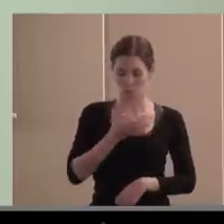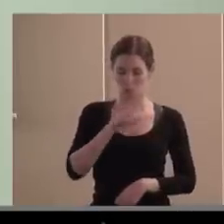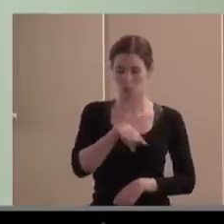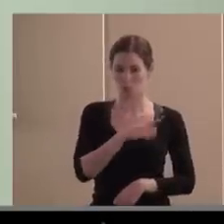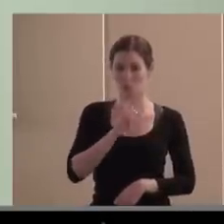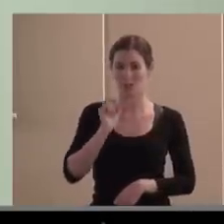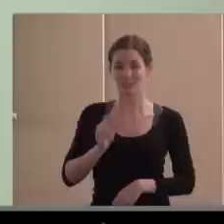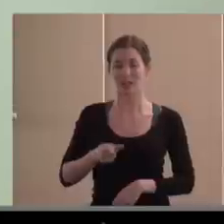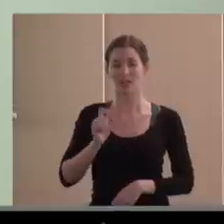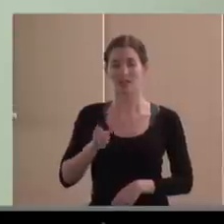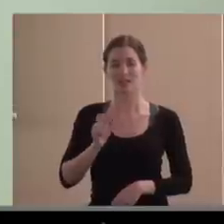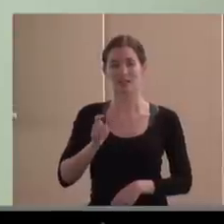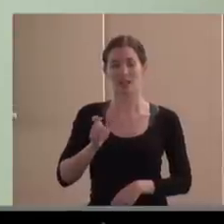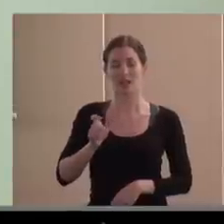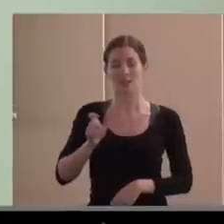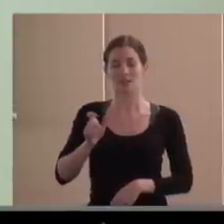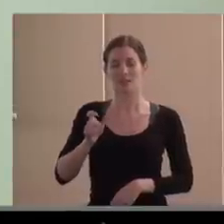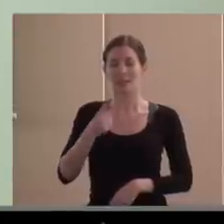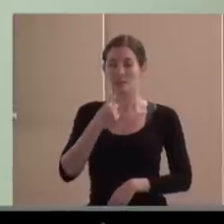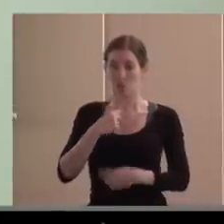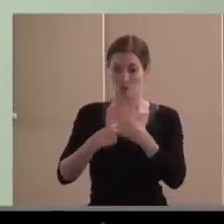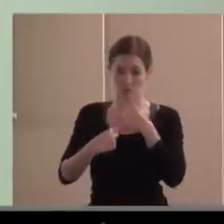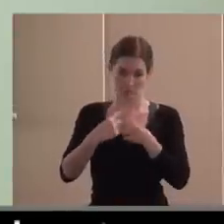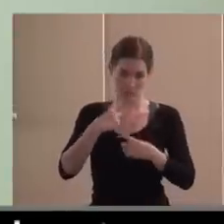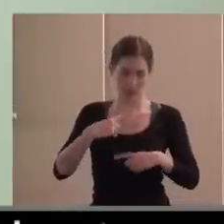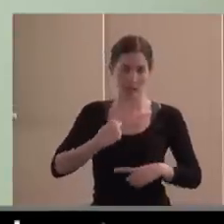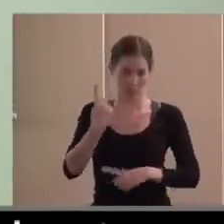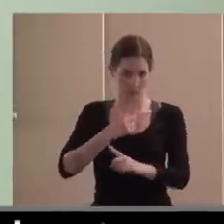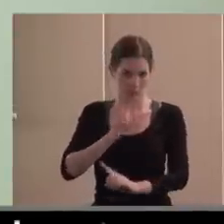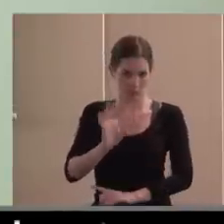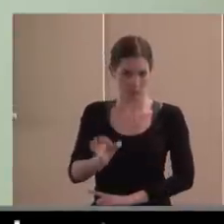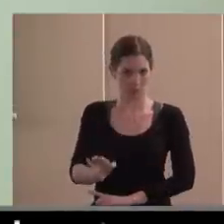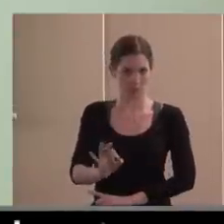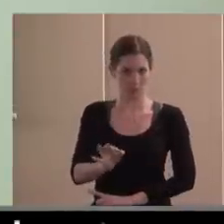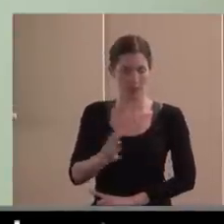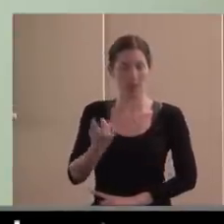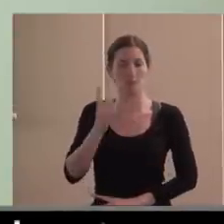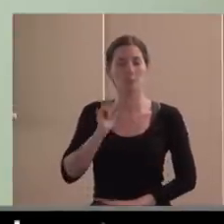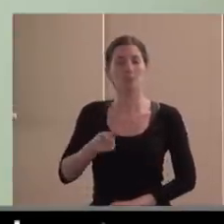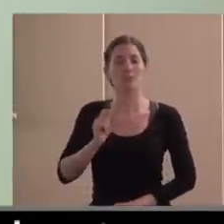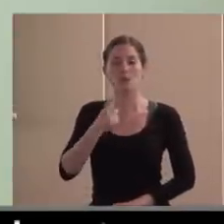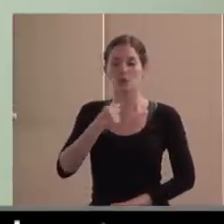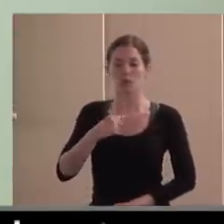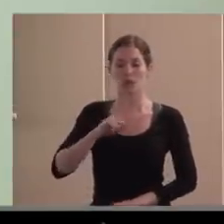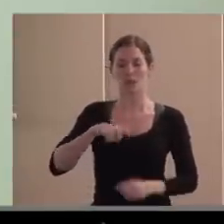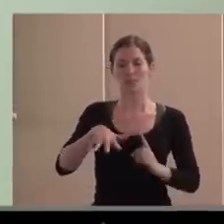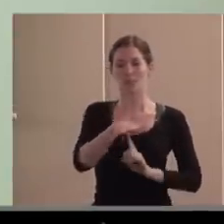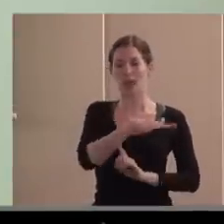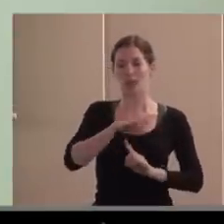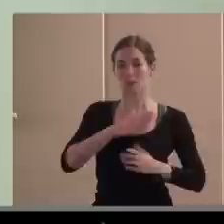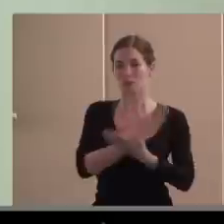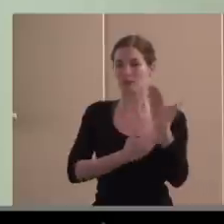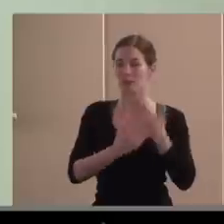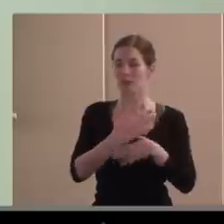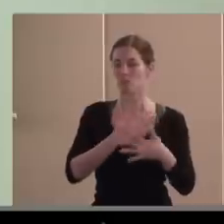y no sin razón, en ocasiones, de ser un mundo voluntarista, de ser un mundo que se